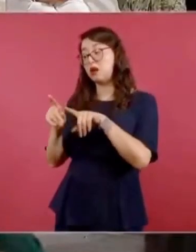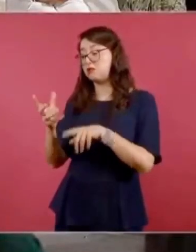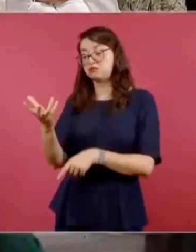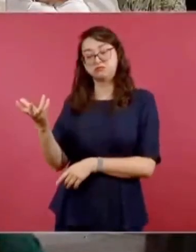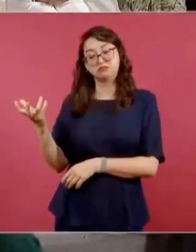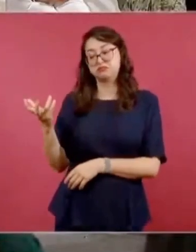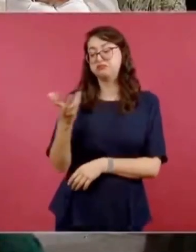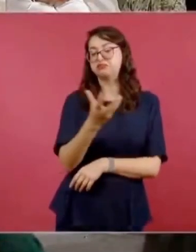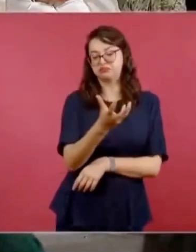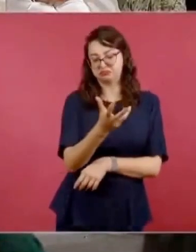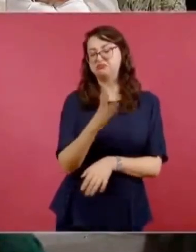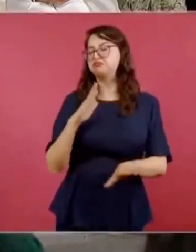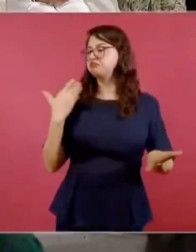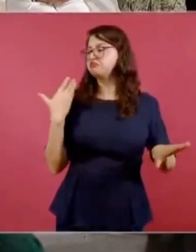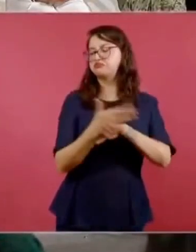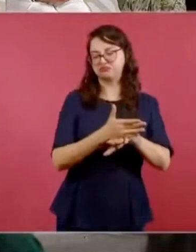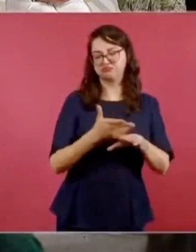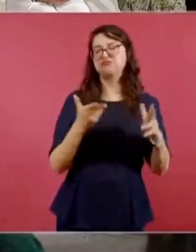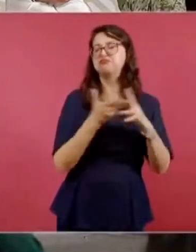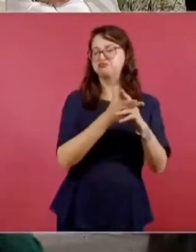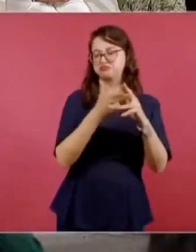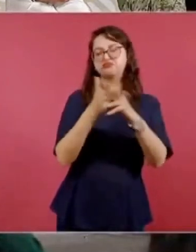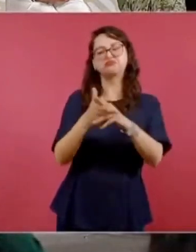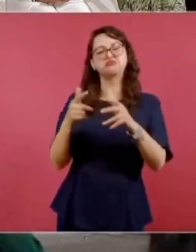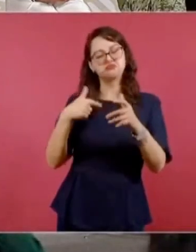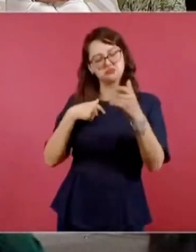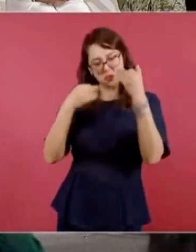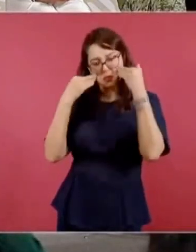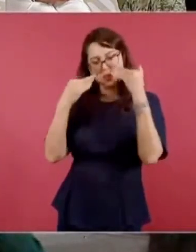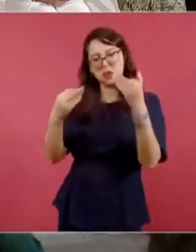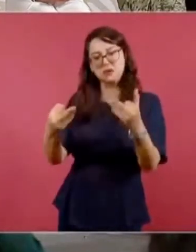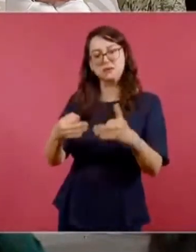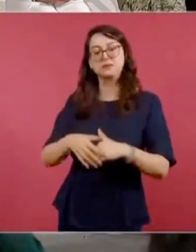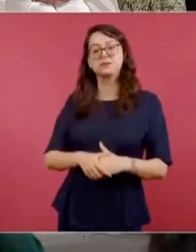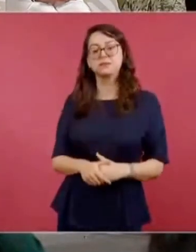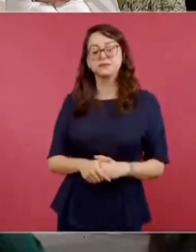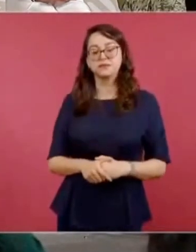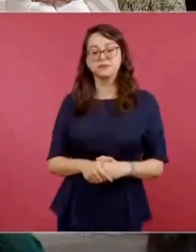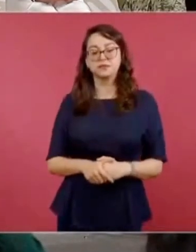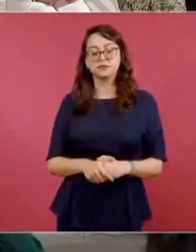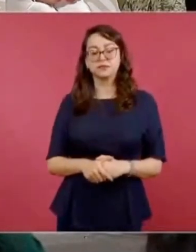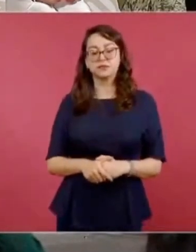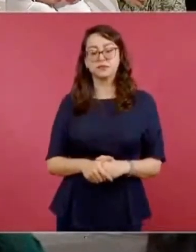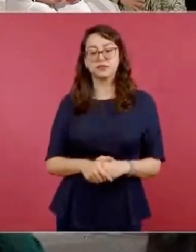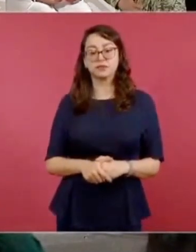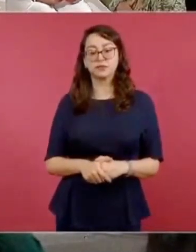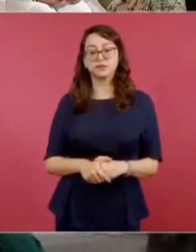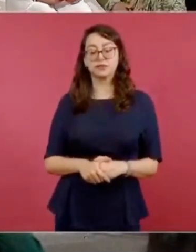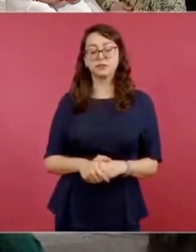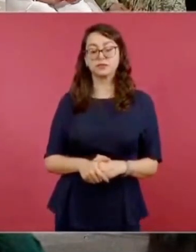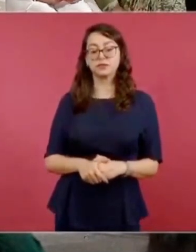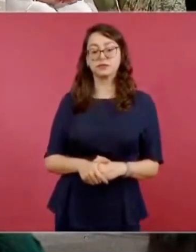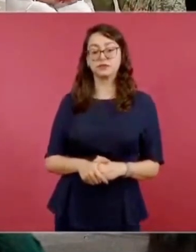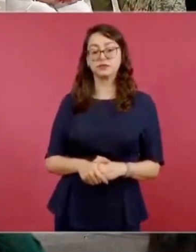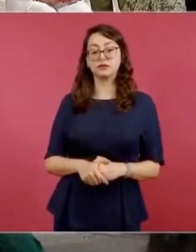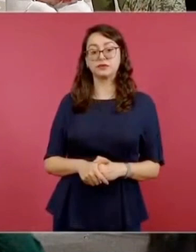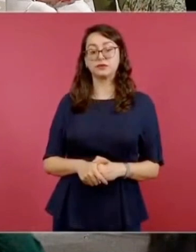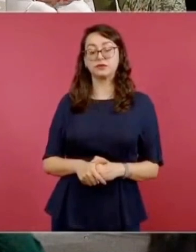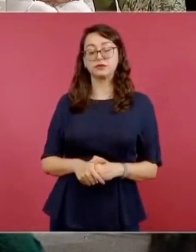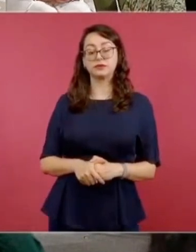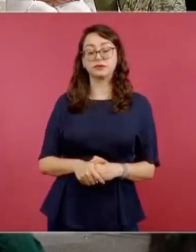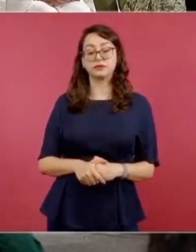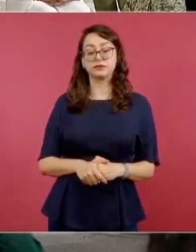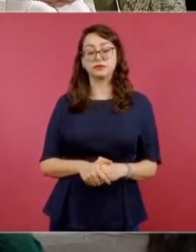ellos y dice el